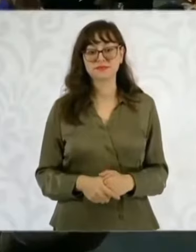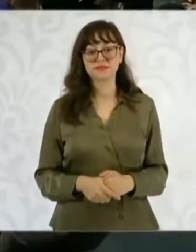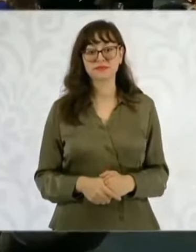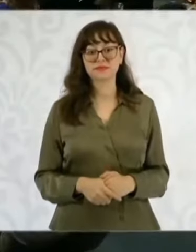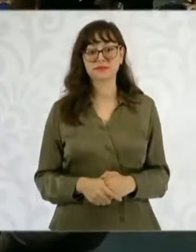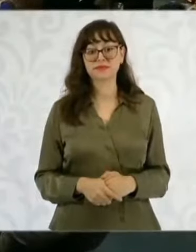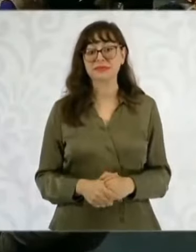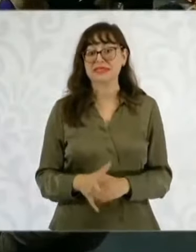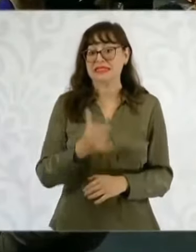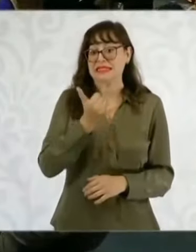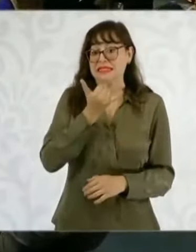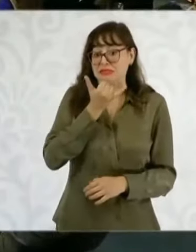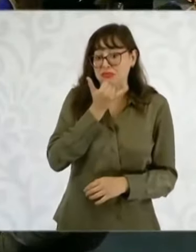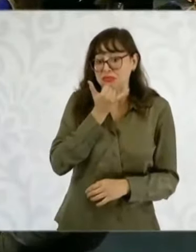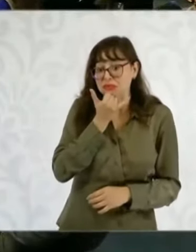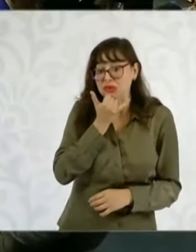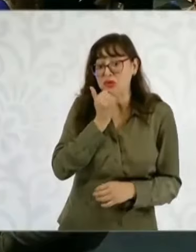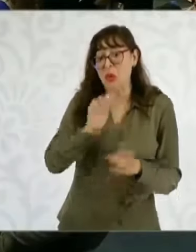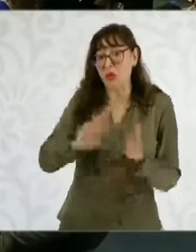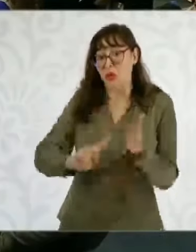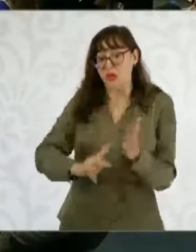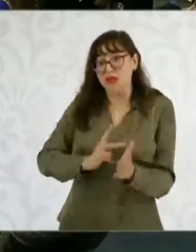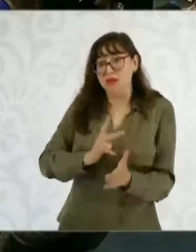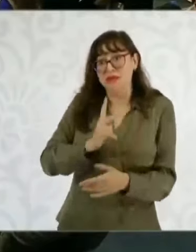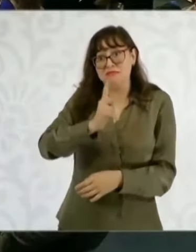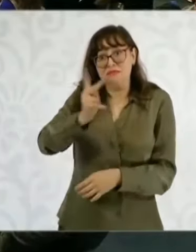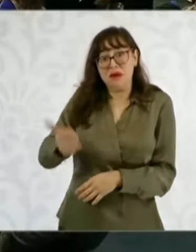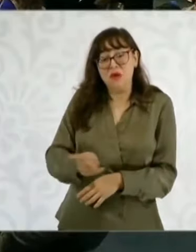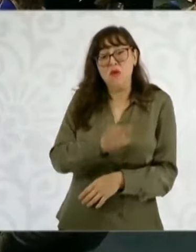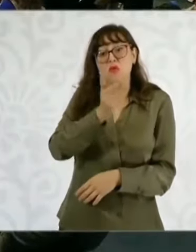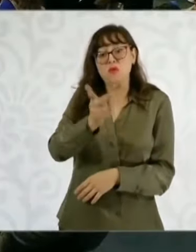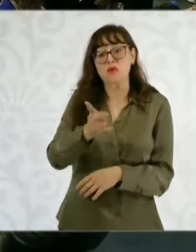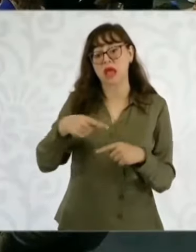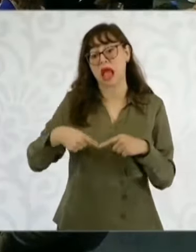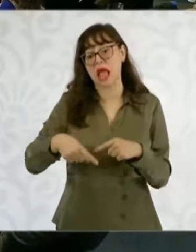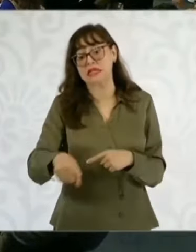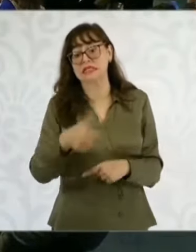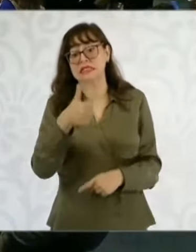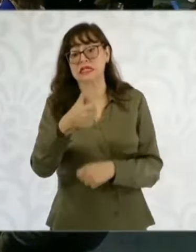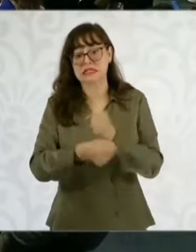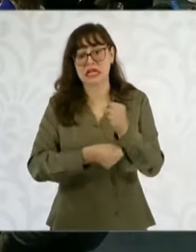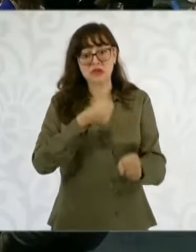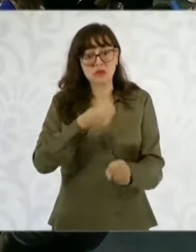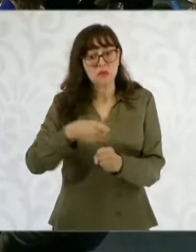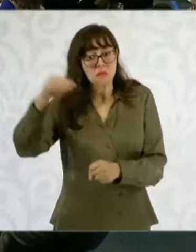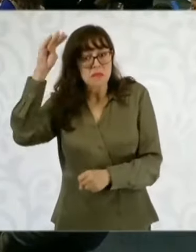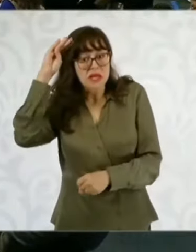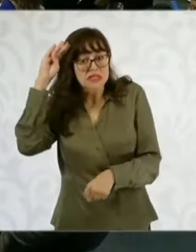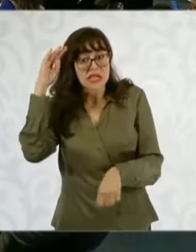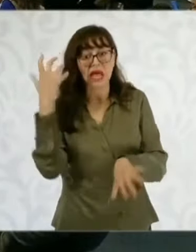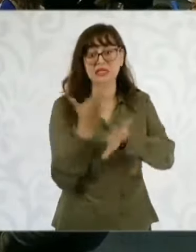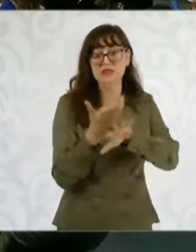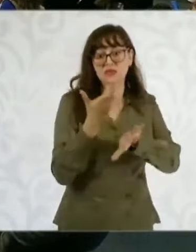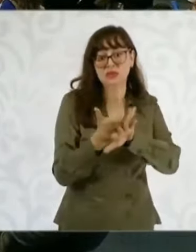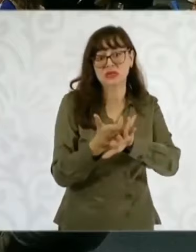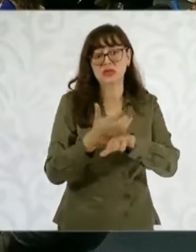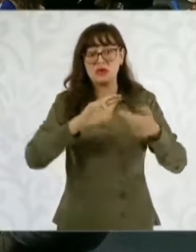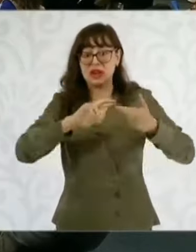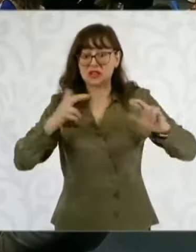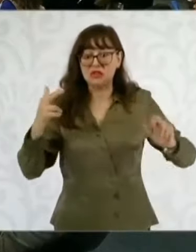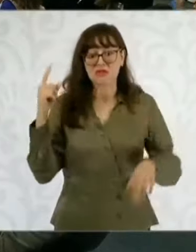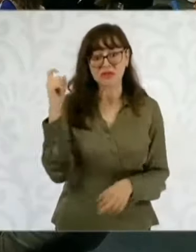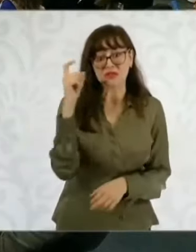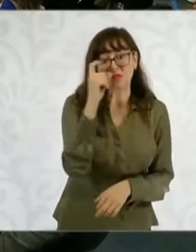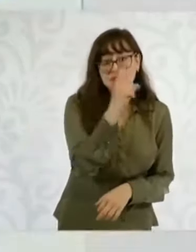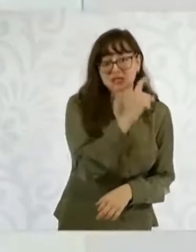Disculpe que insista, ¿será su principal reto para el sexenio el llevar una buena relación con Estados Unidos?